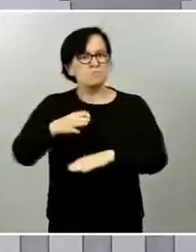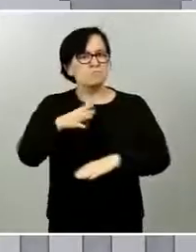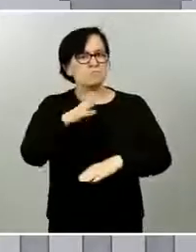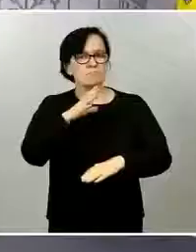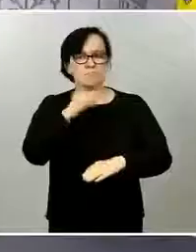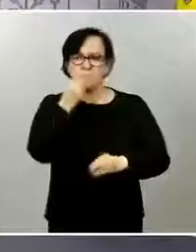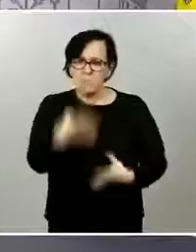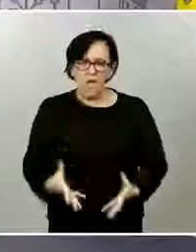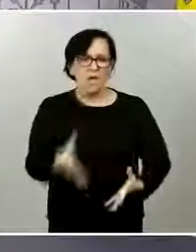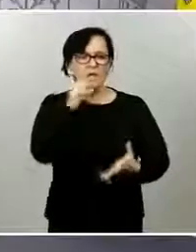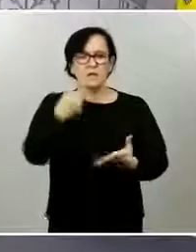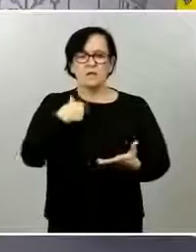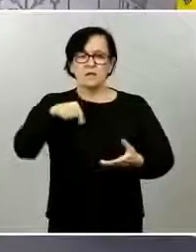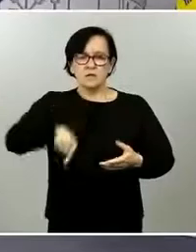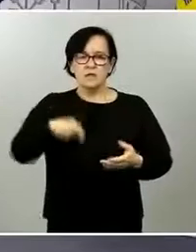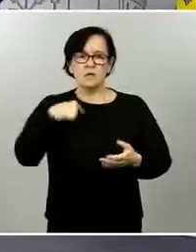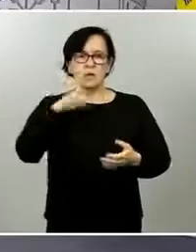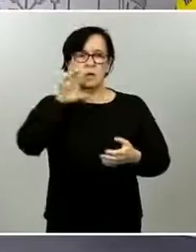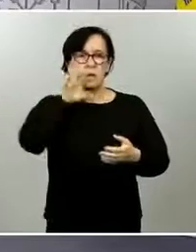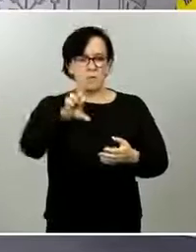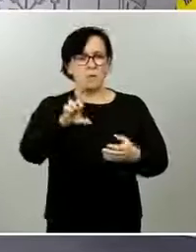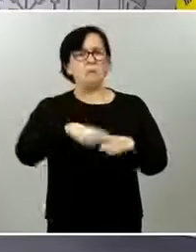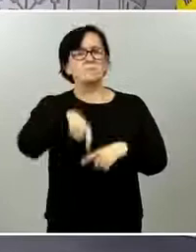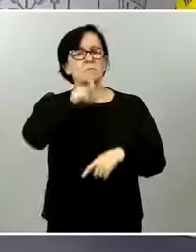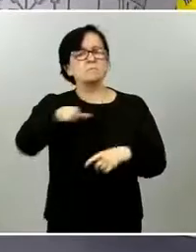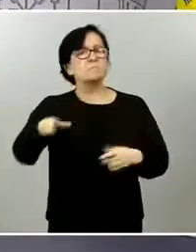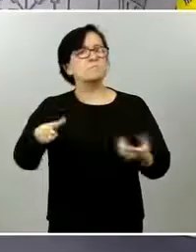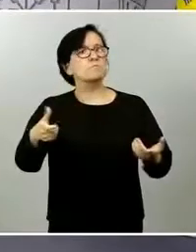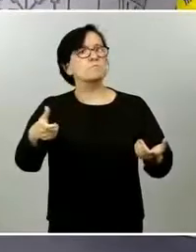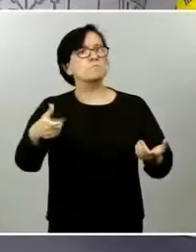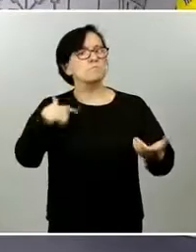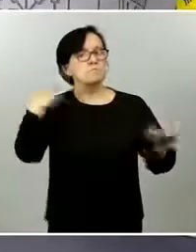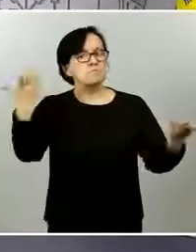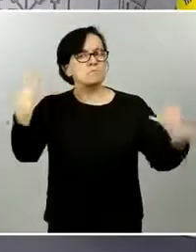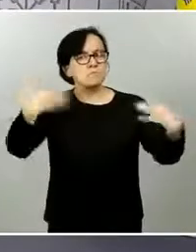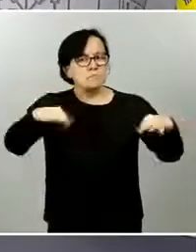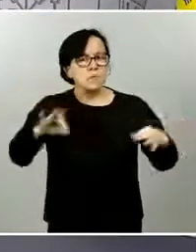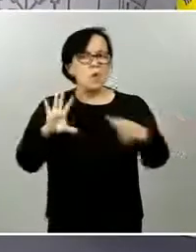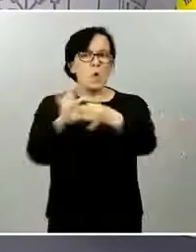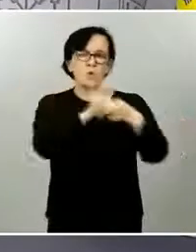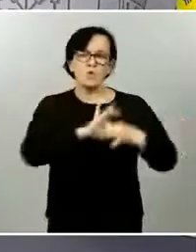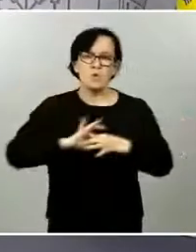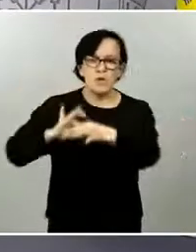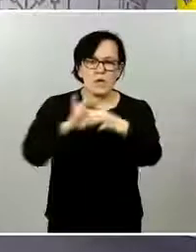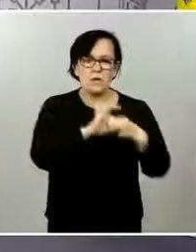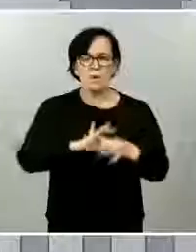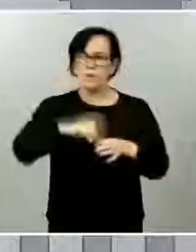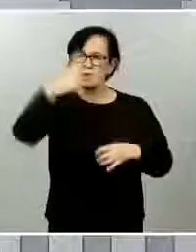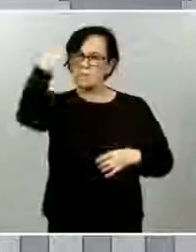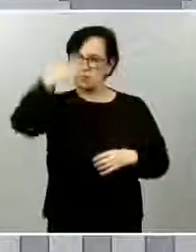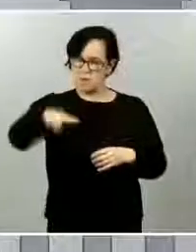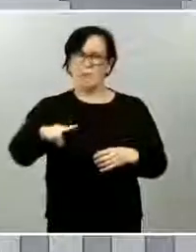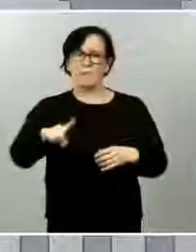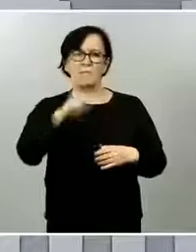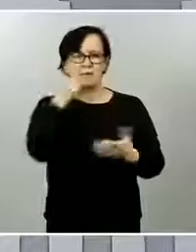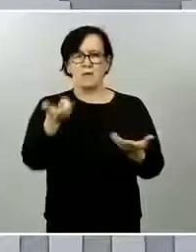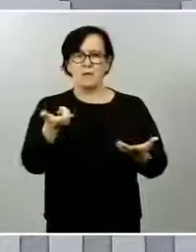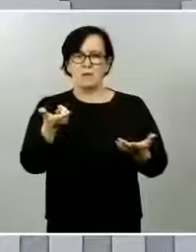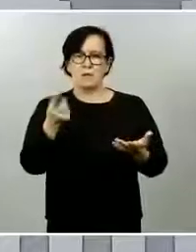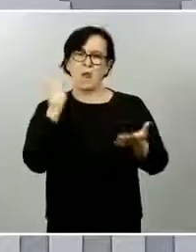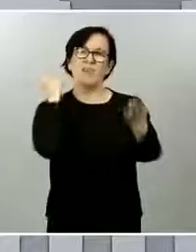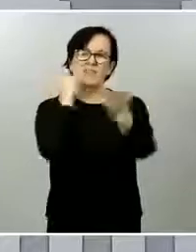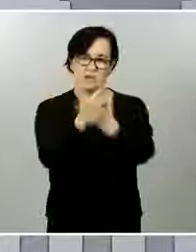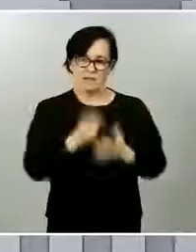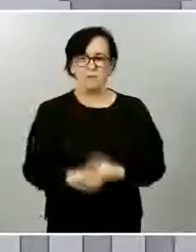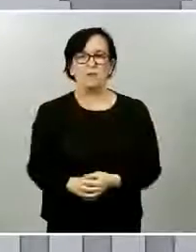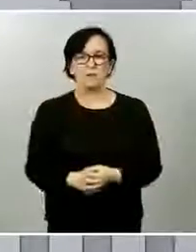esta cuestión al conjunto de los ciudadanos, a todos los que han mantenido un comportamiento ejemplar y que creo que han puesto de manifiesto que